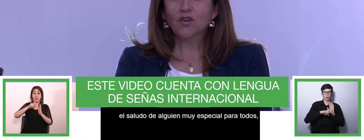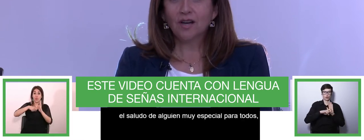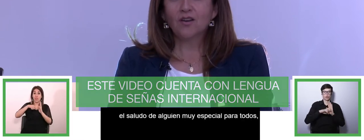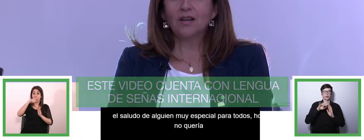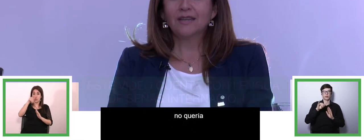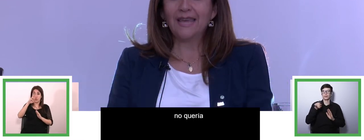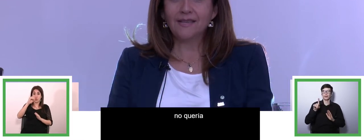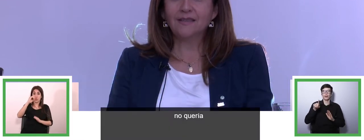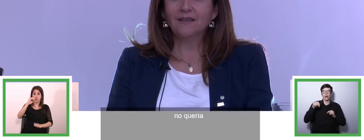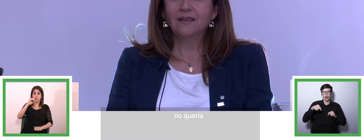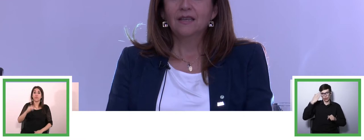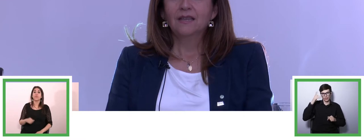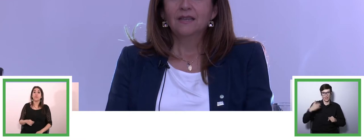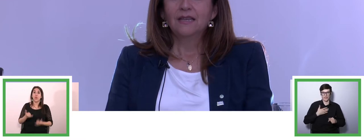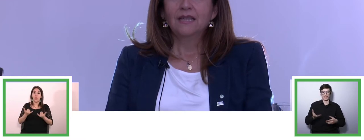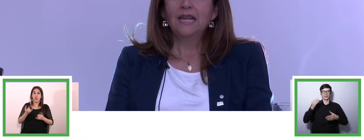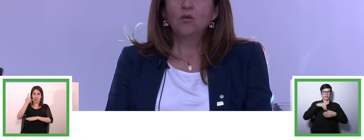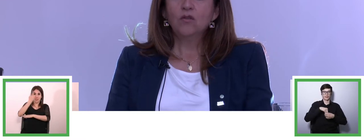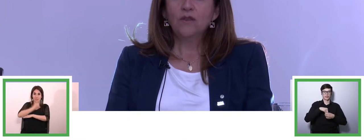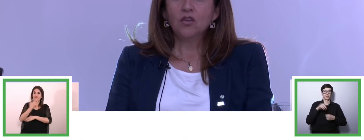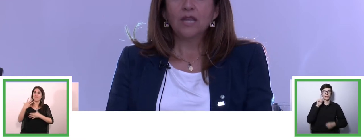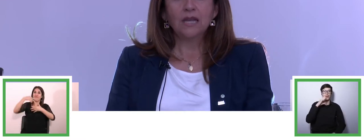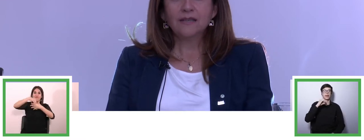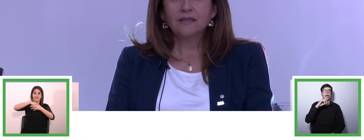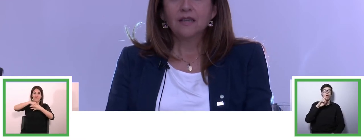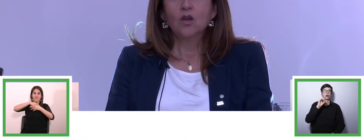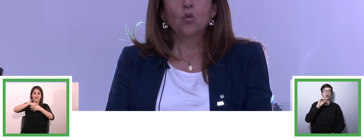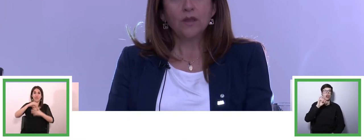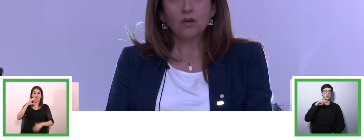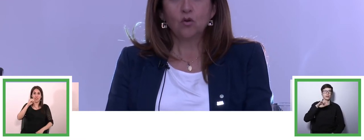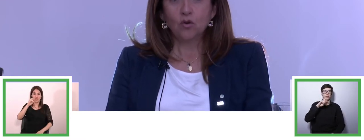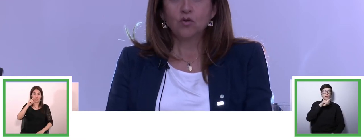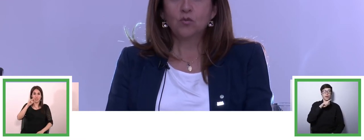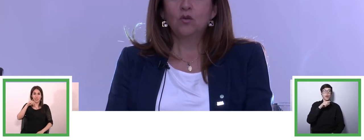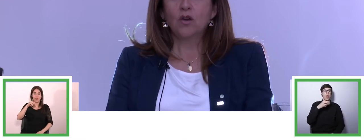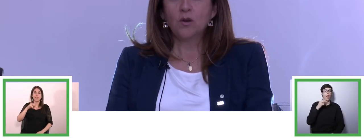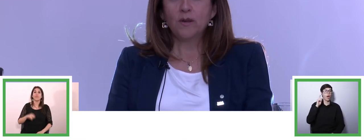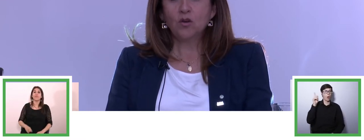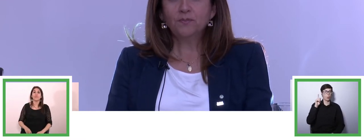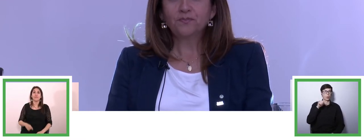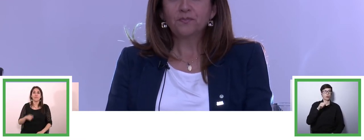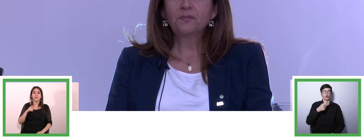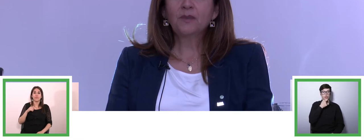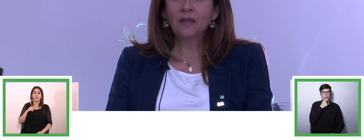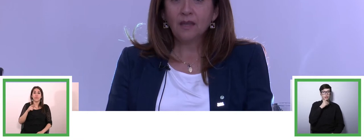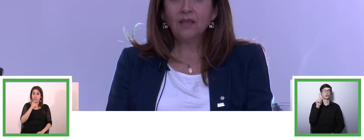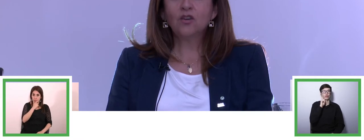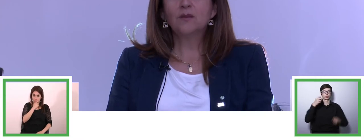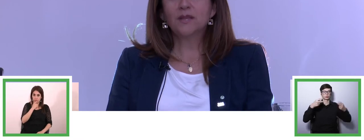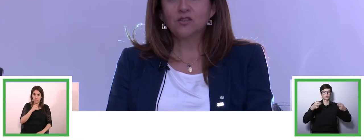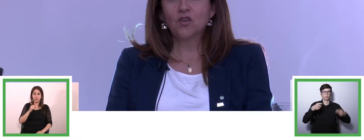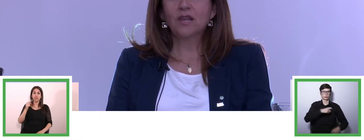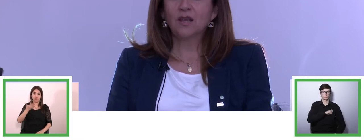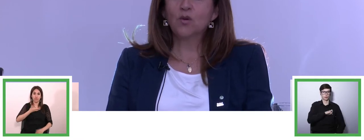dejo con Caroline Casey. El audio y el video está en inglés, cuenta con subtitulado en español y